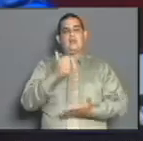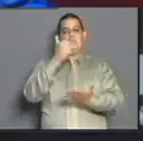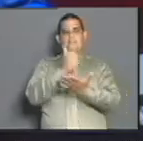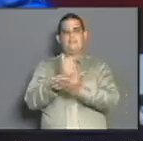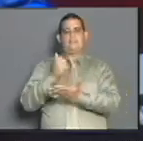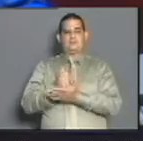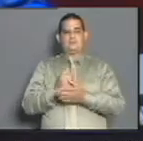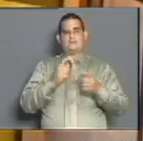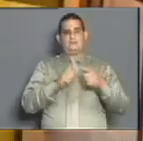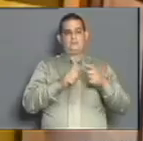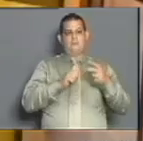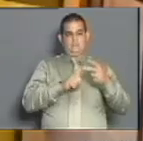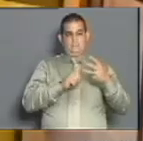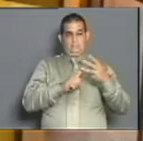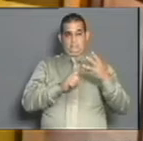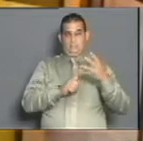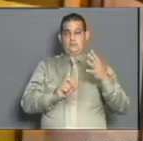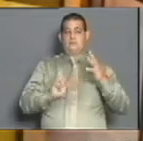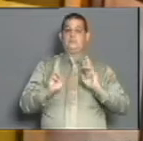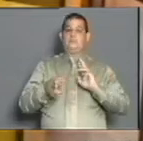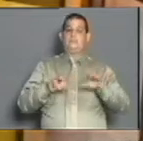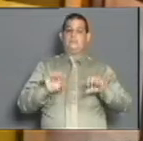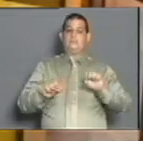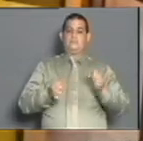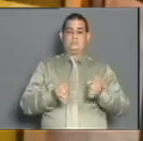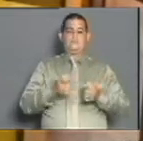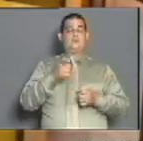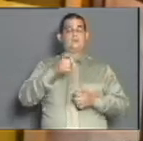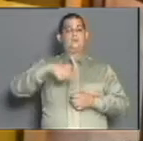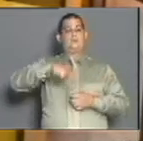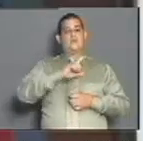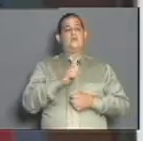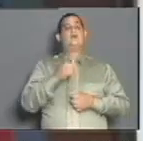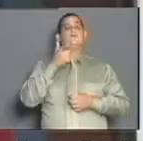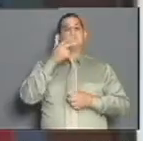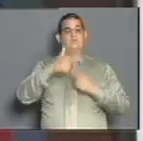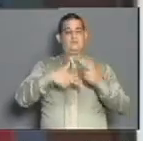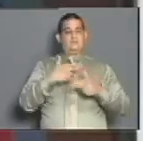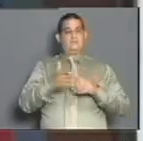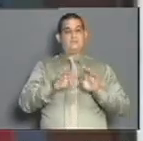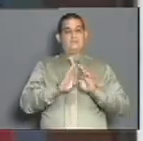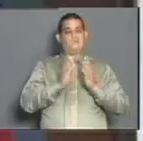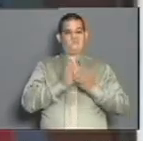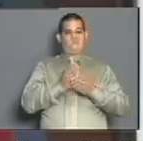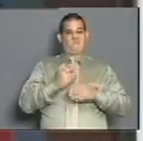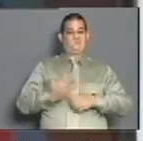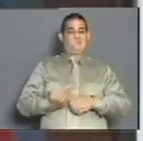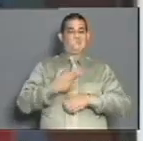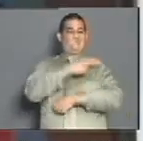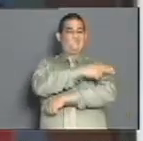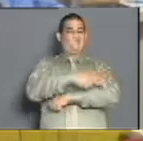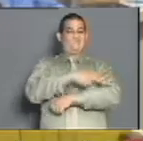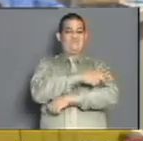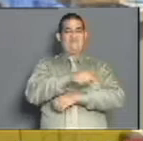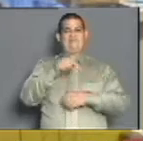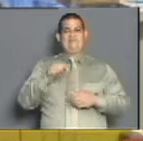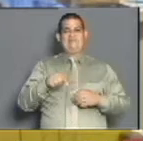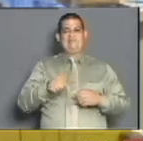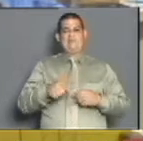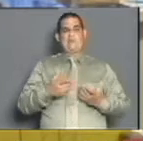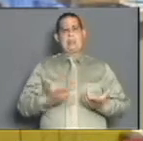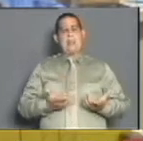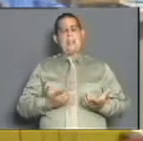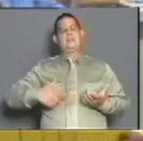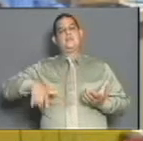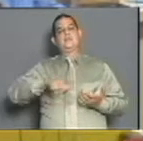normas jurídicas y de varios decretos leyes, caracterizan la actividad legislativa de un país donde la defensa del Estado Socialista de